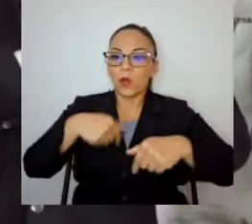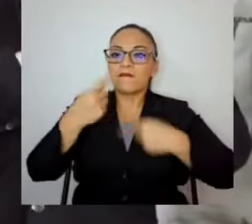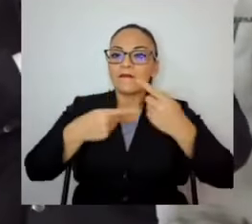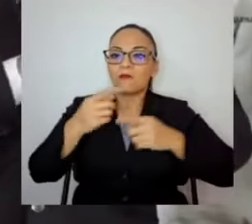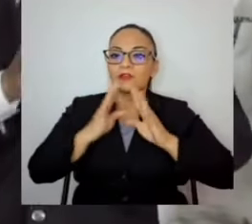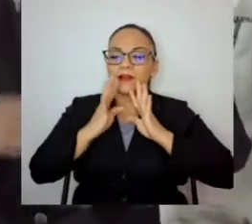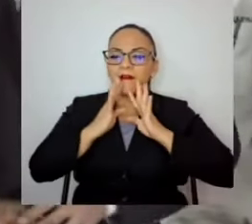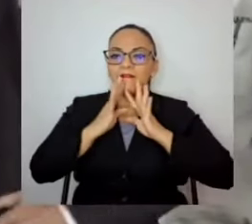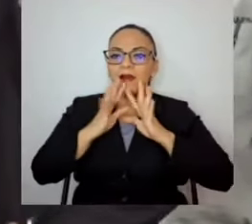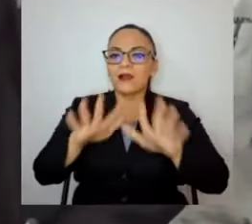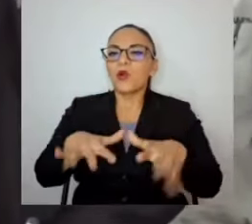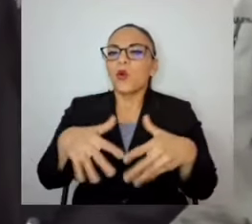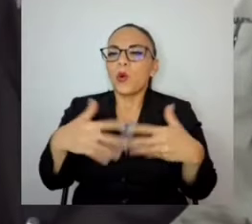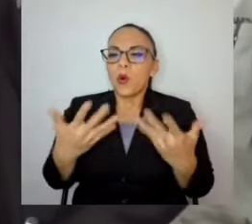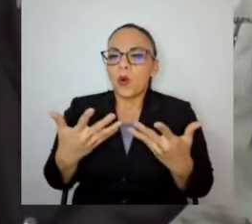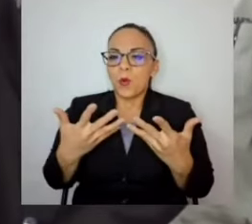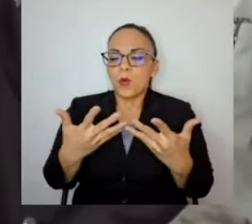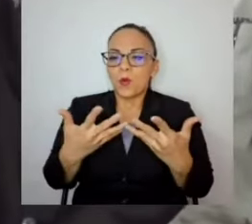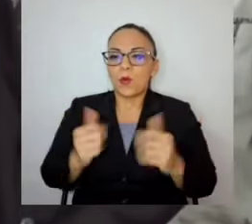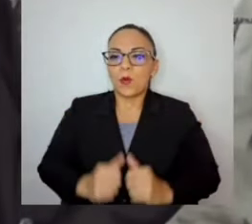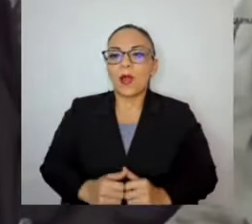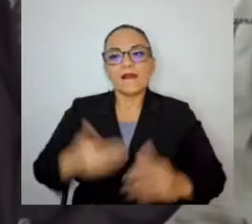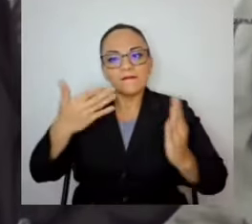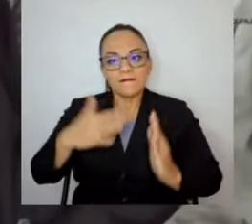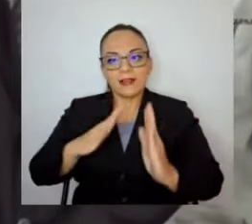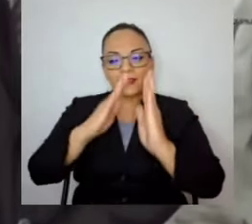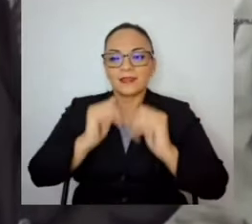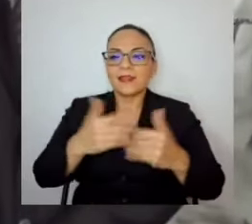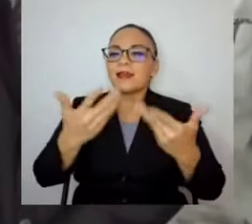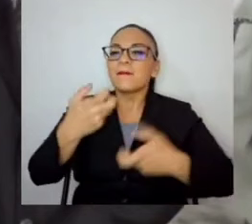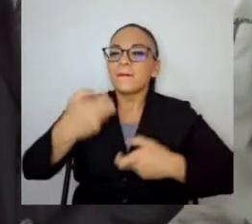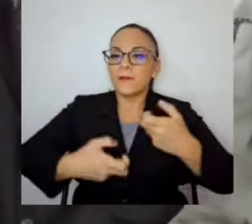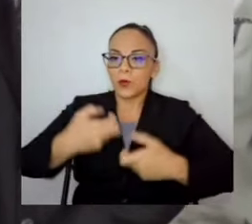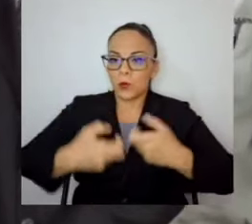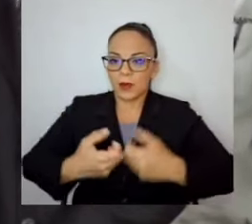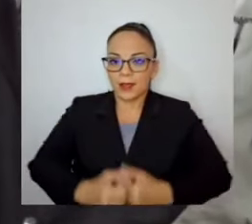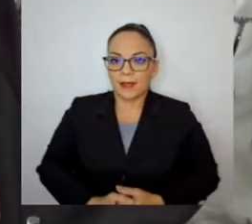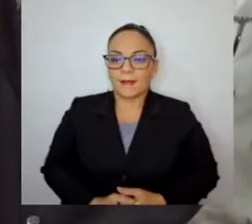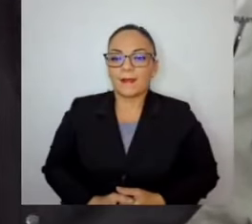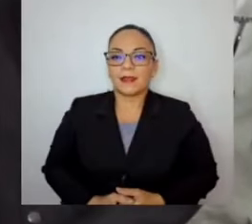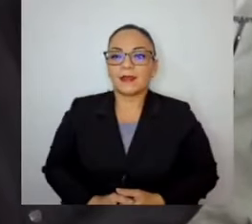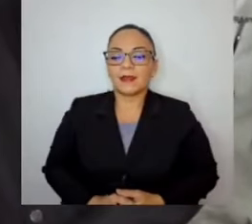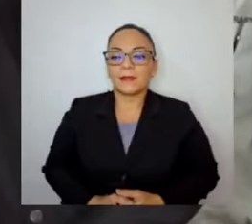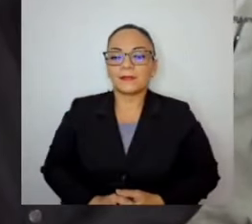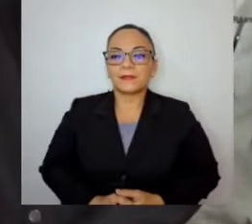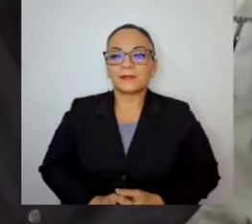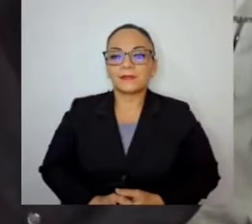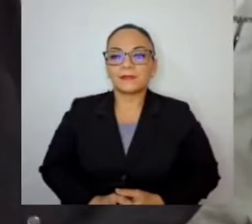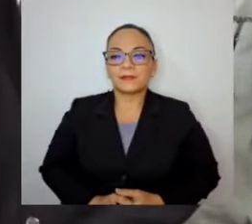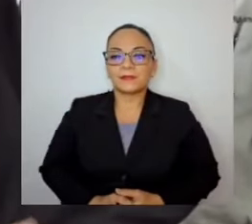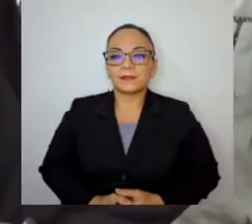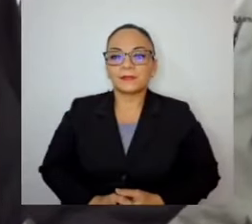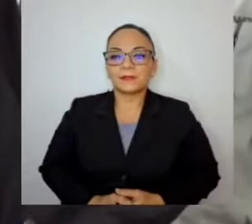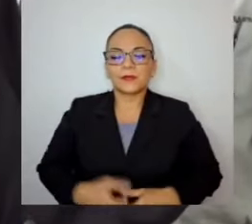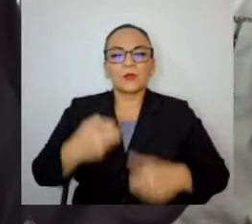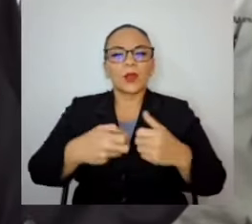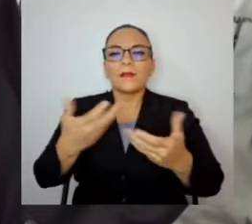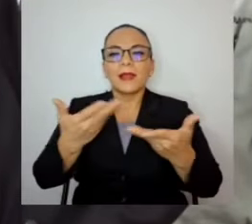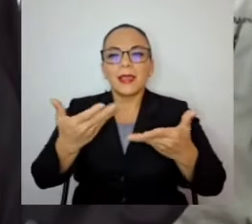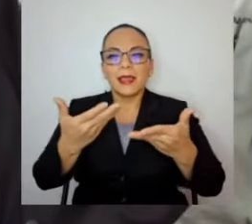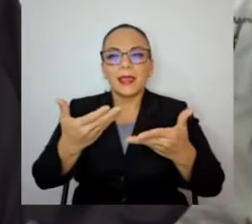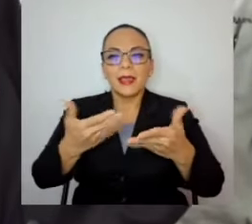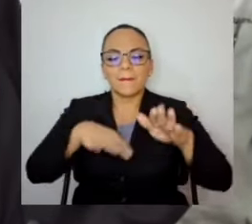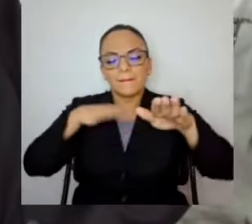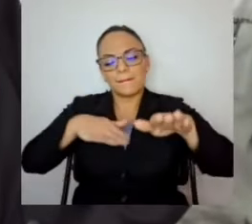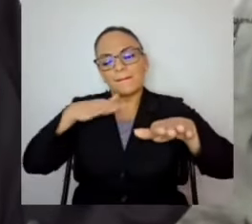cómo vamos a lidiar con el problema de las presas, porque esa es la